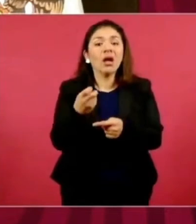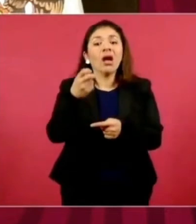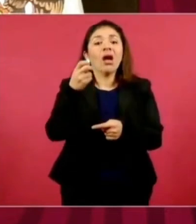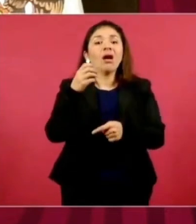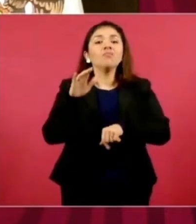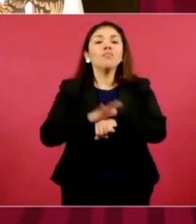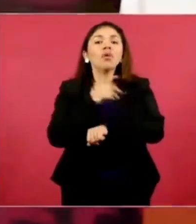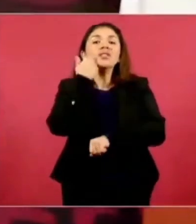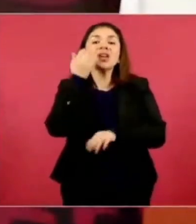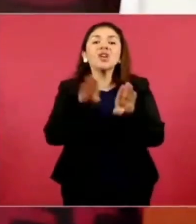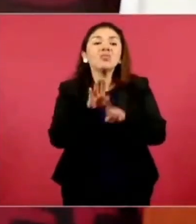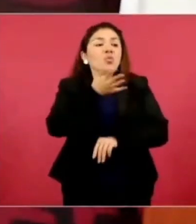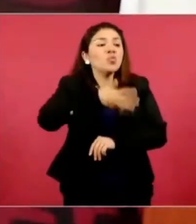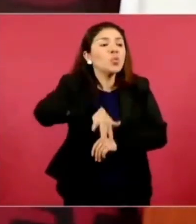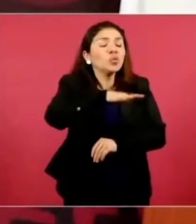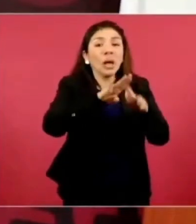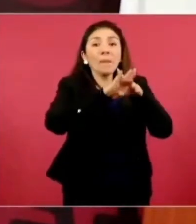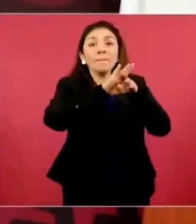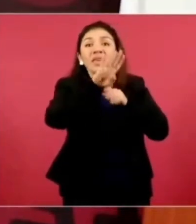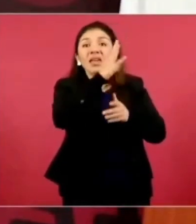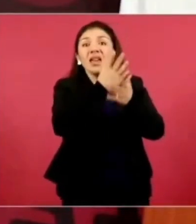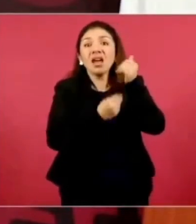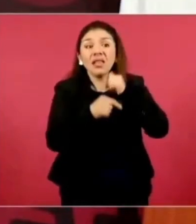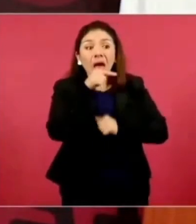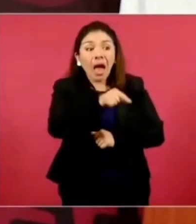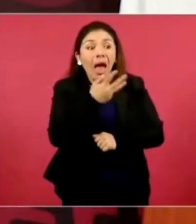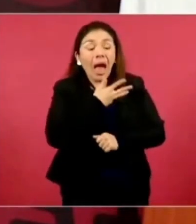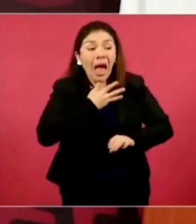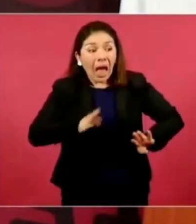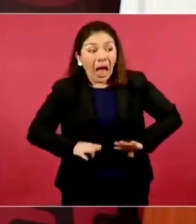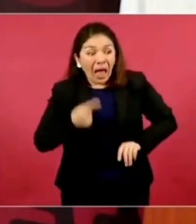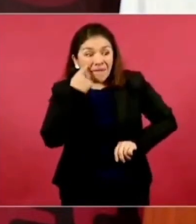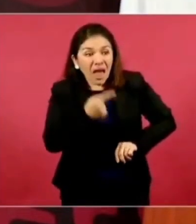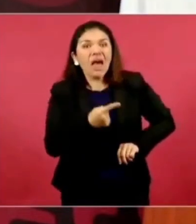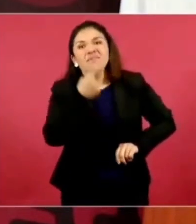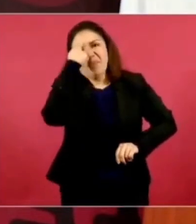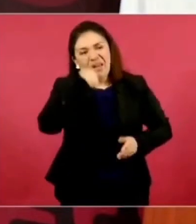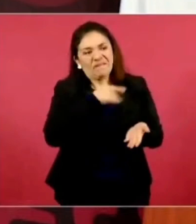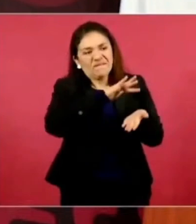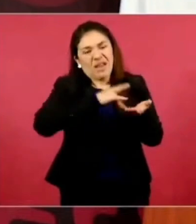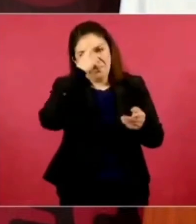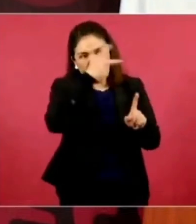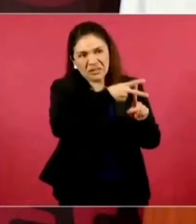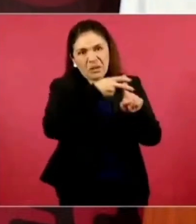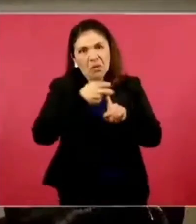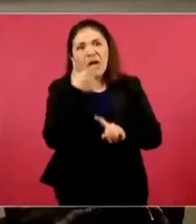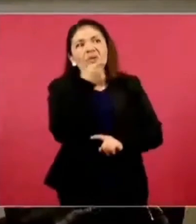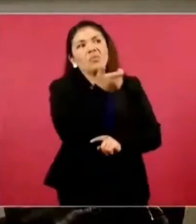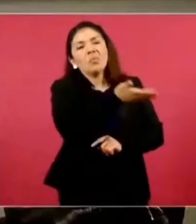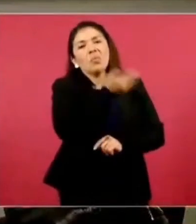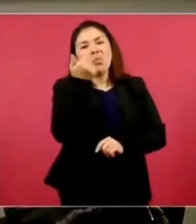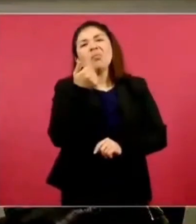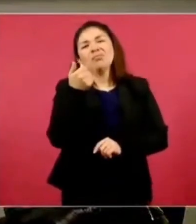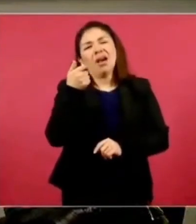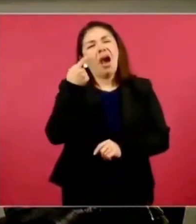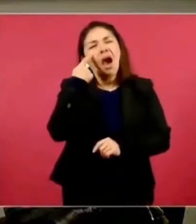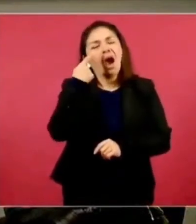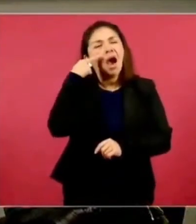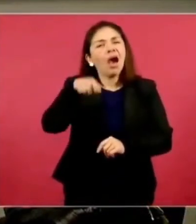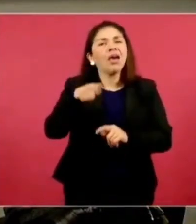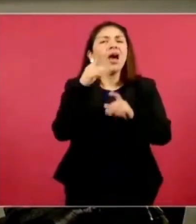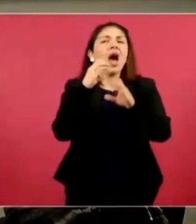buscar los migrantes que se transportan con estas condiciones en los medios de transporte público